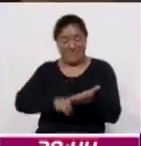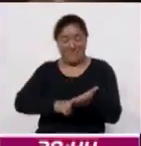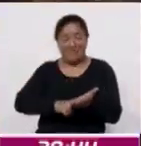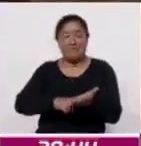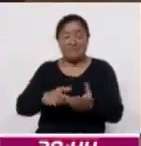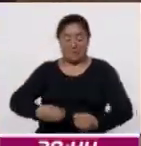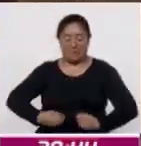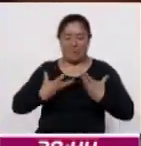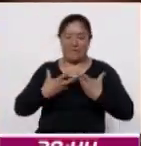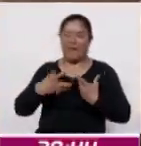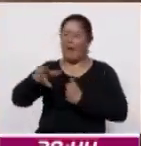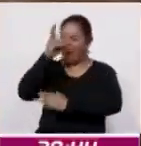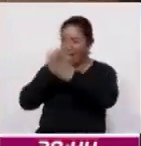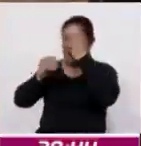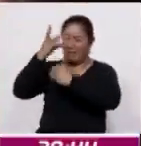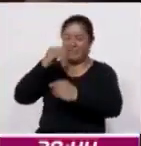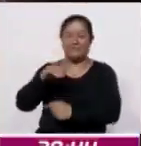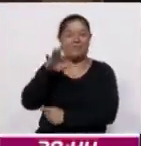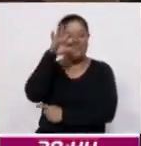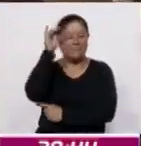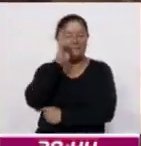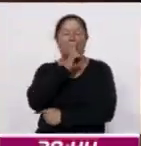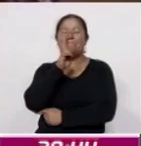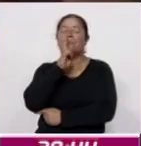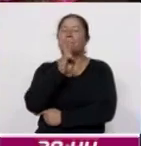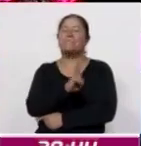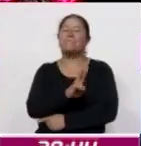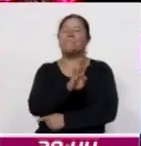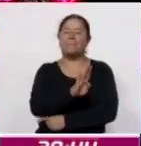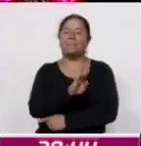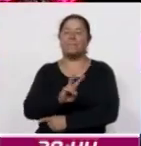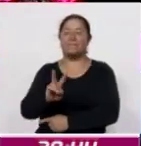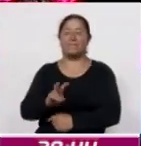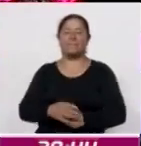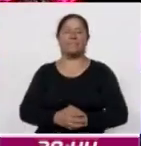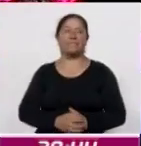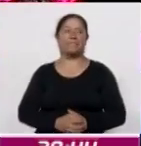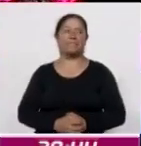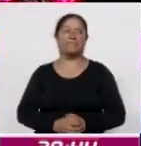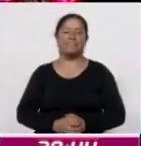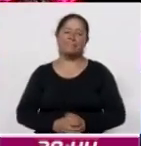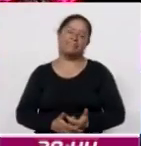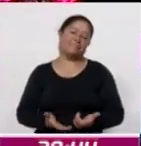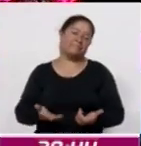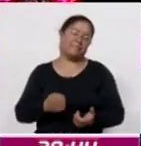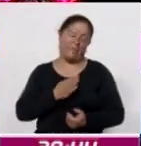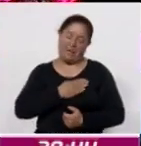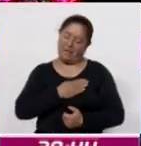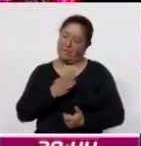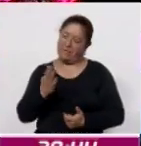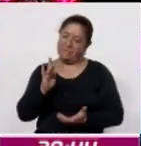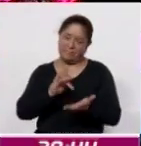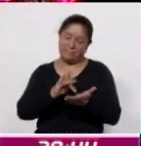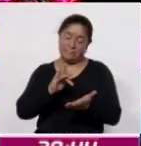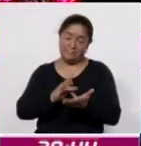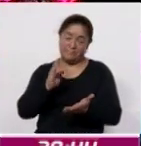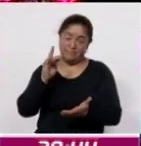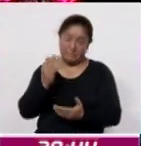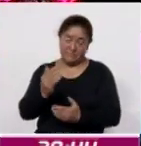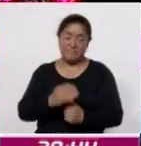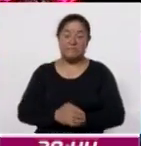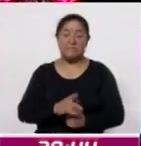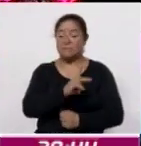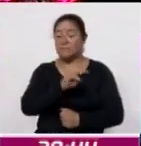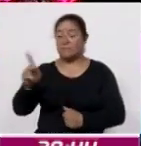de vida. Para Coracyt Noticias, Beatriz Vázquez. Y bueno, al respecto también queremos agradecer a quienes se